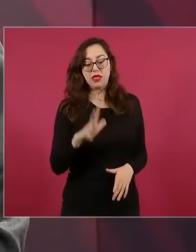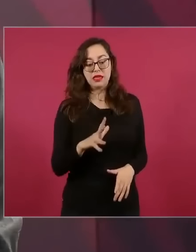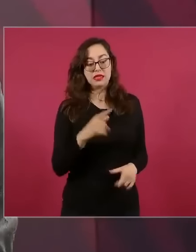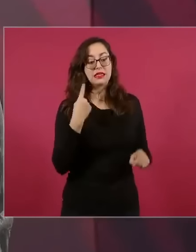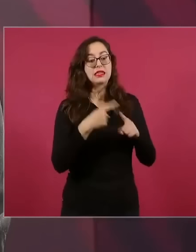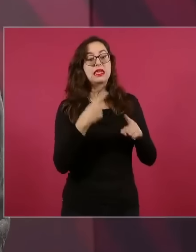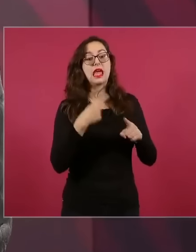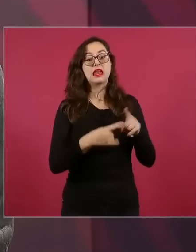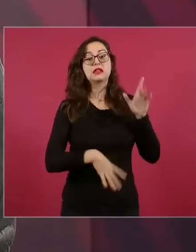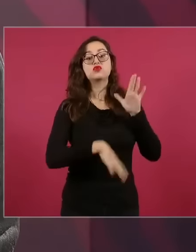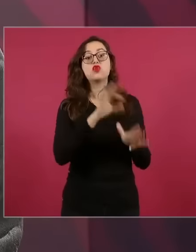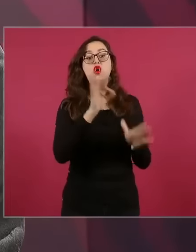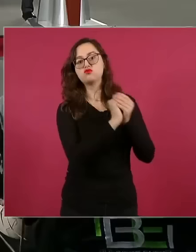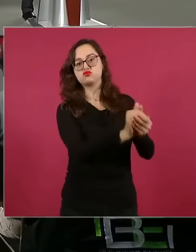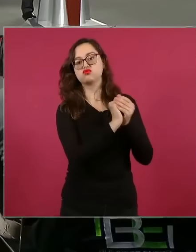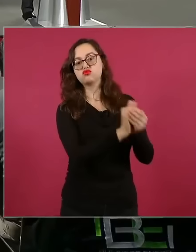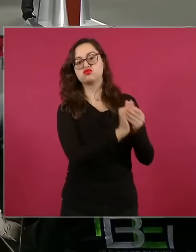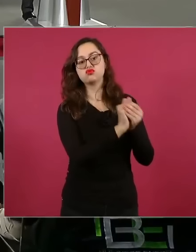imponer nadie.